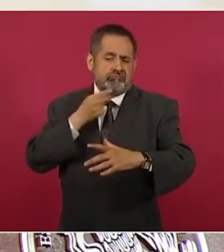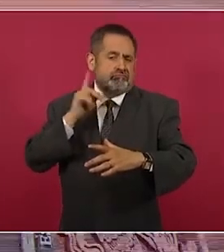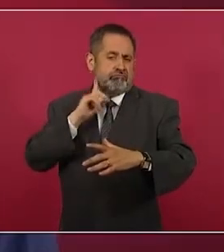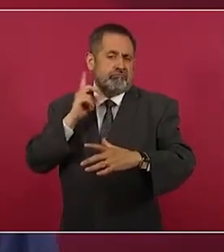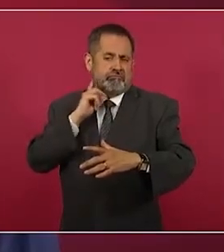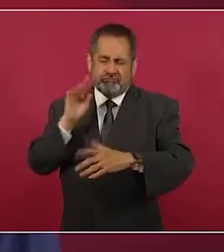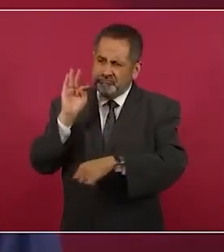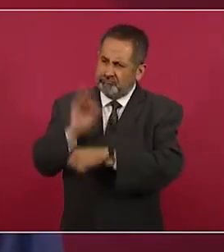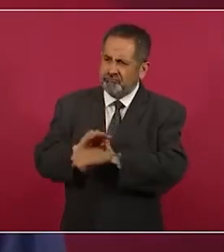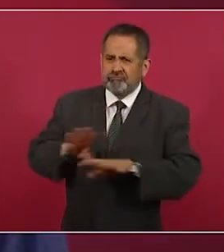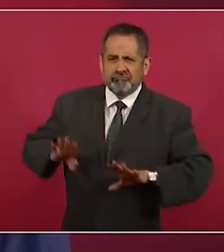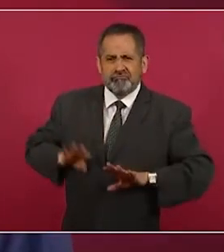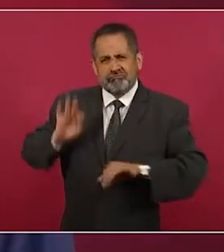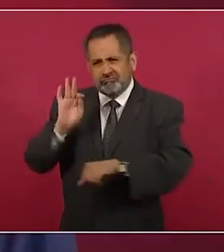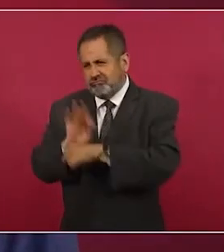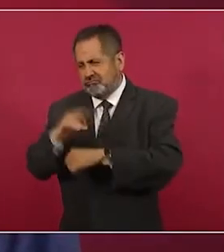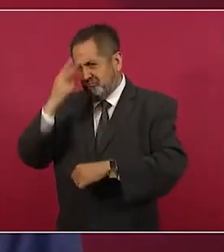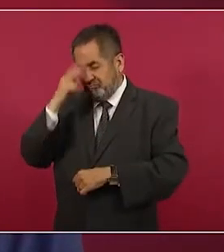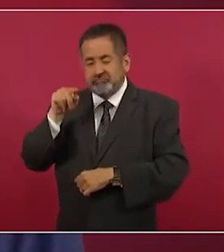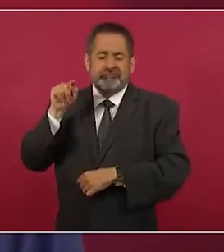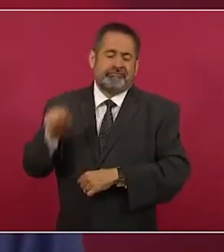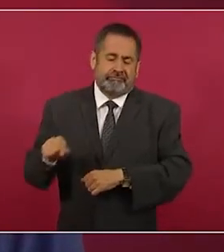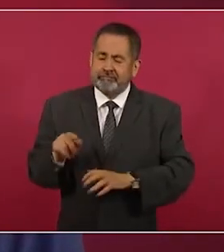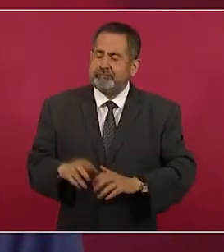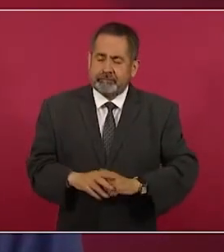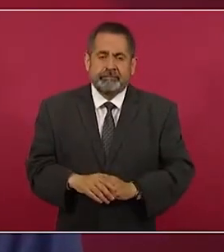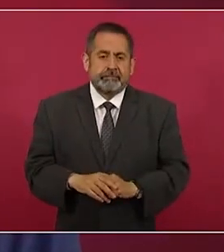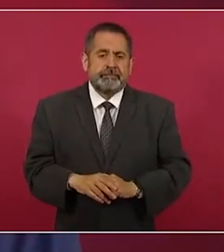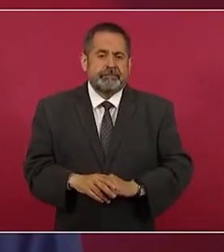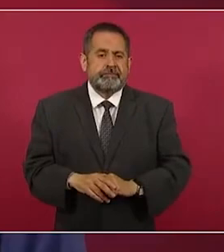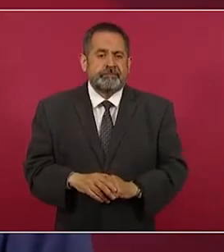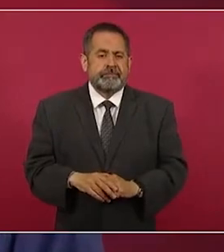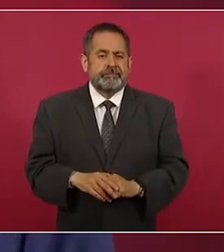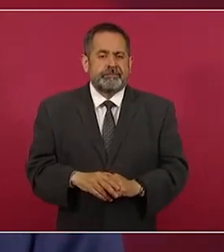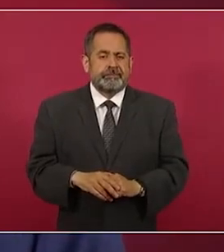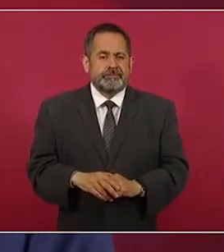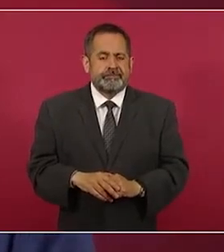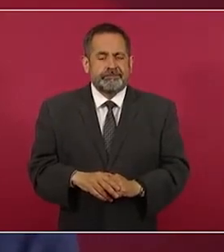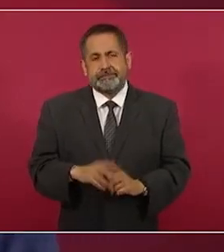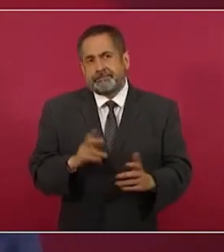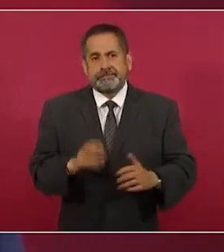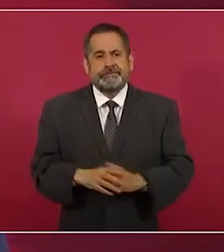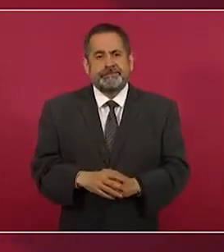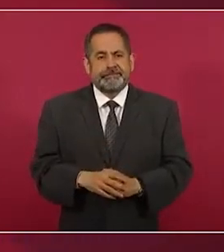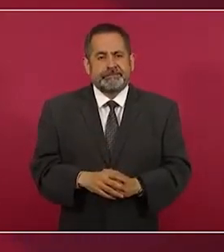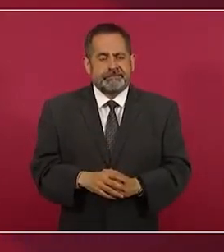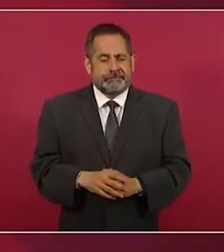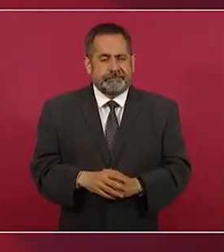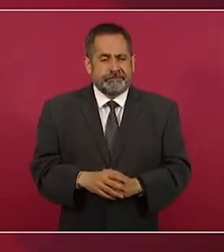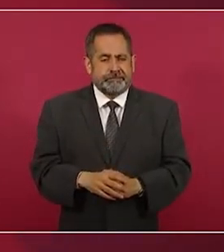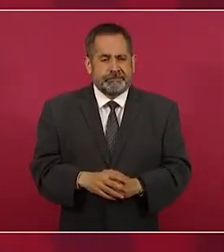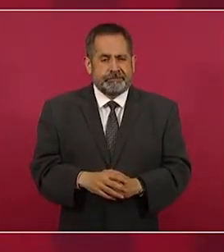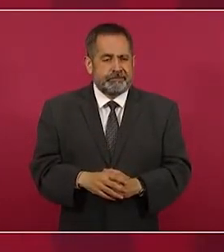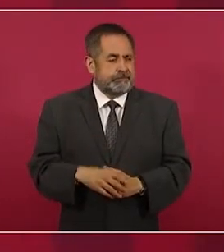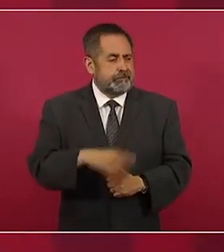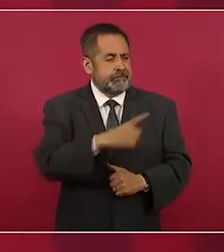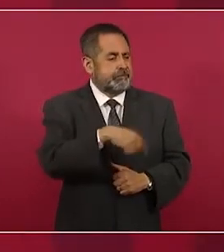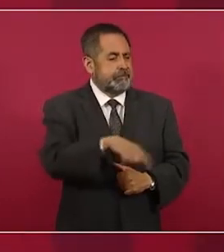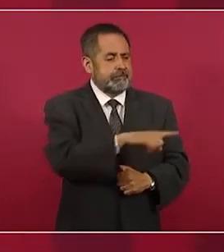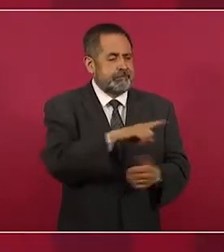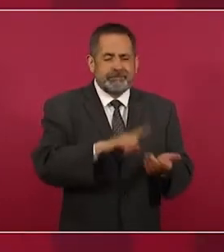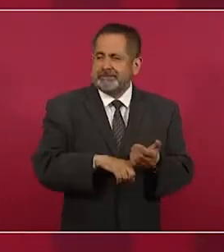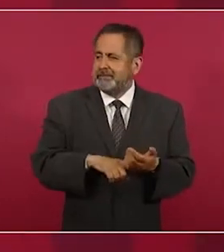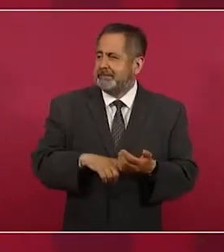intereses de México, que no digan los vendepatria